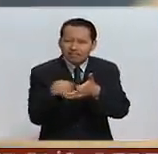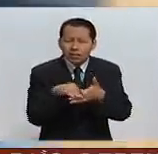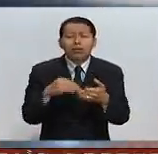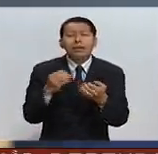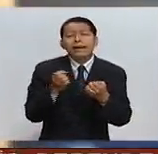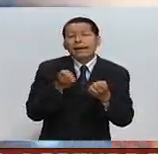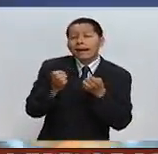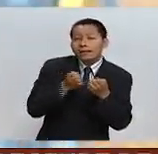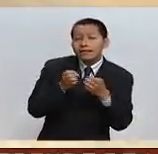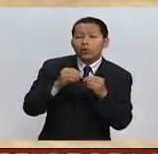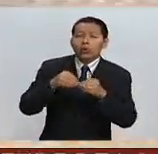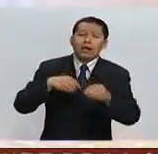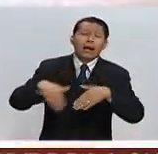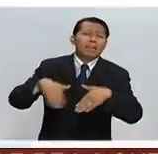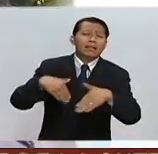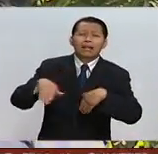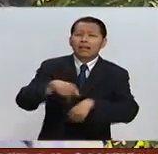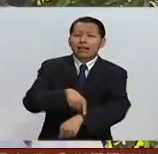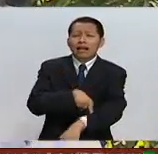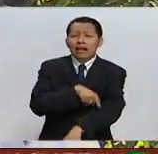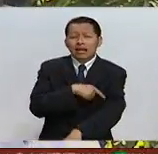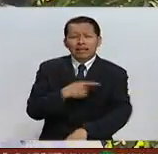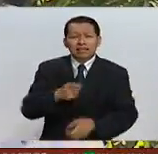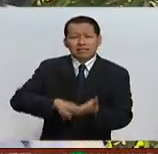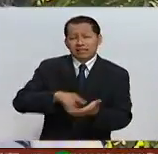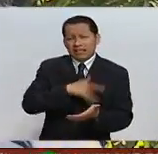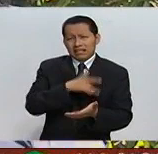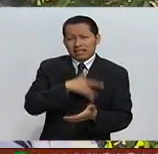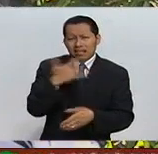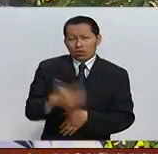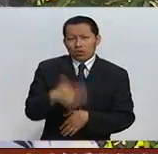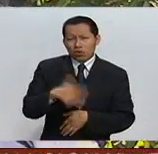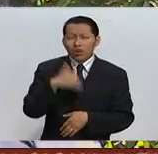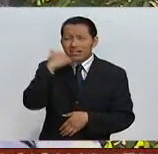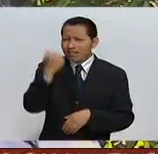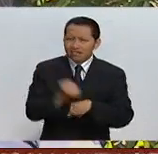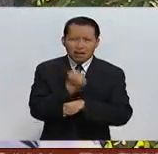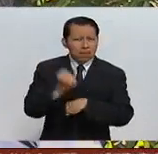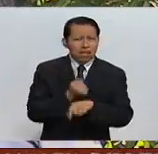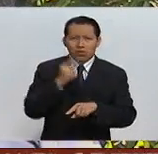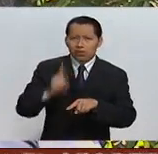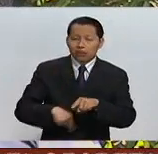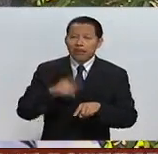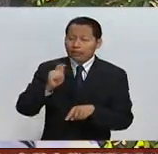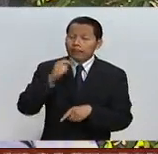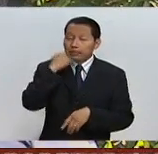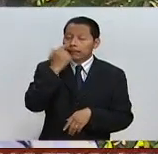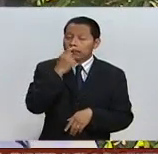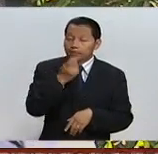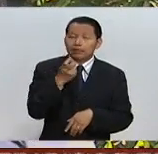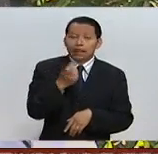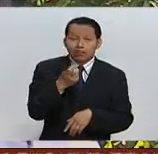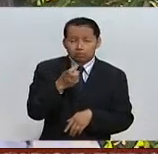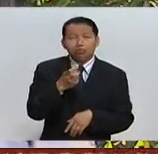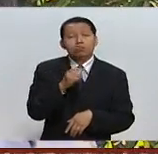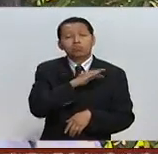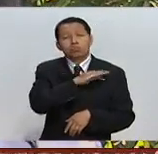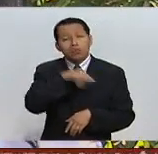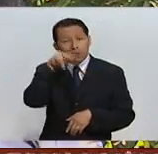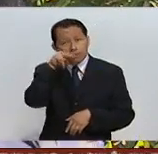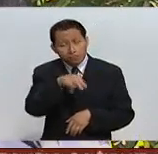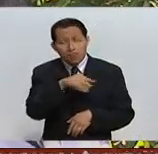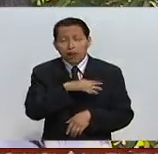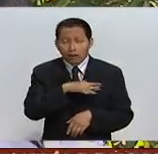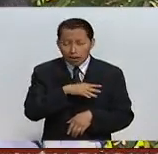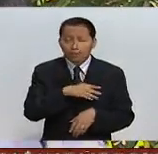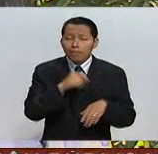caminatas largas se empiece a sentir dolor a manera de que se quiera quitar los zapatos esos son síntomas que nos ayudan a poder diagnosticar un pie